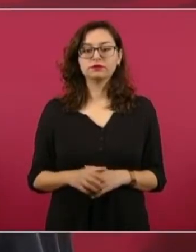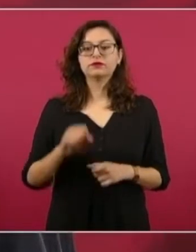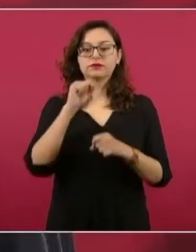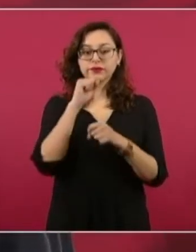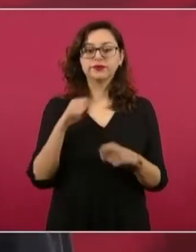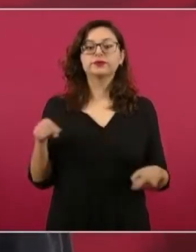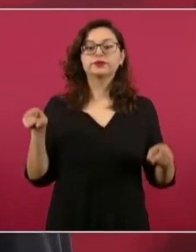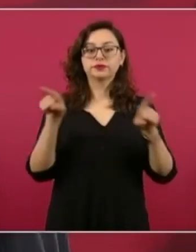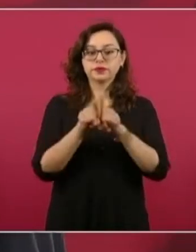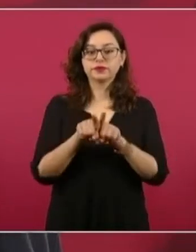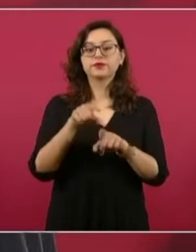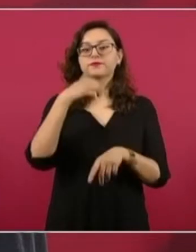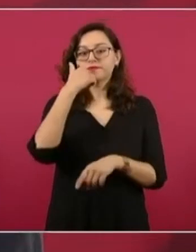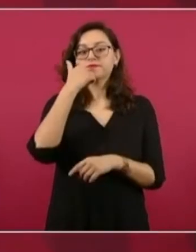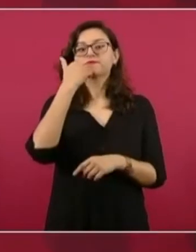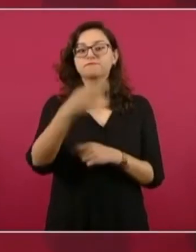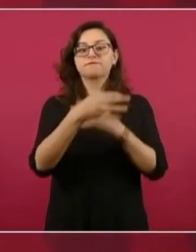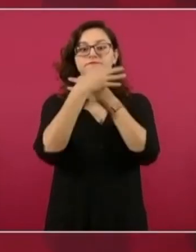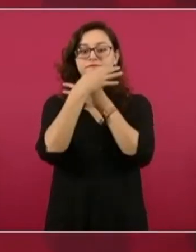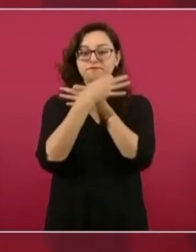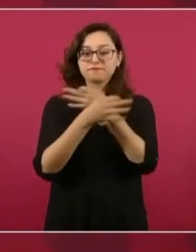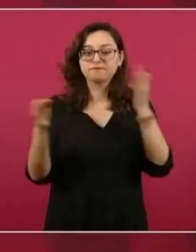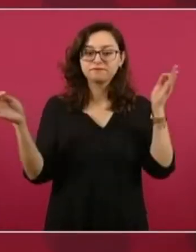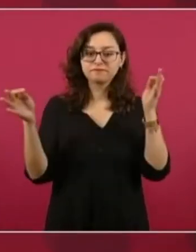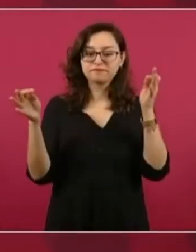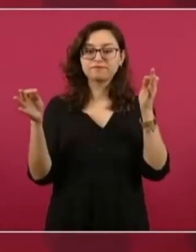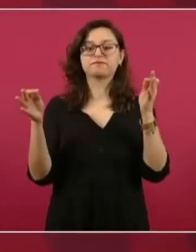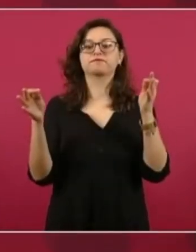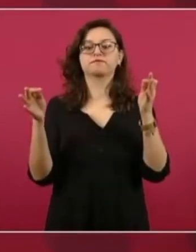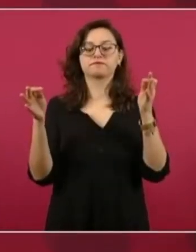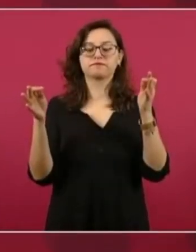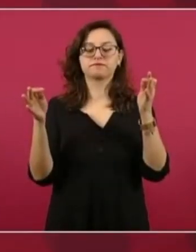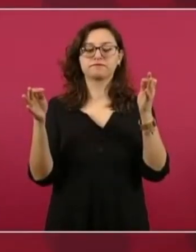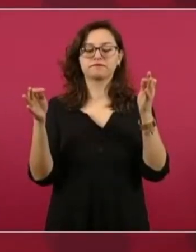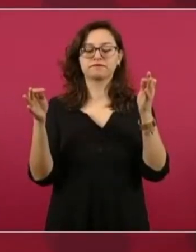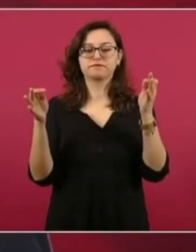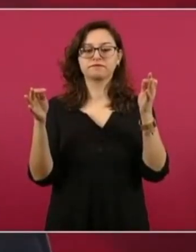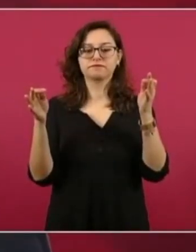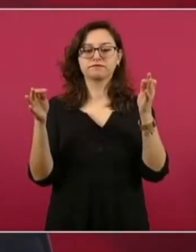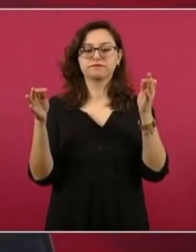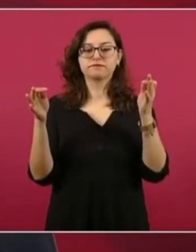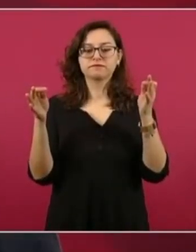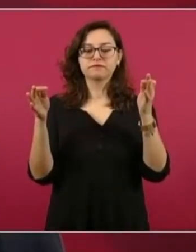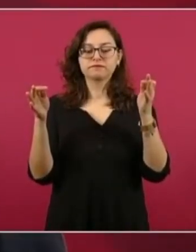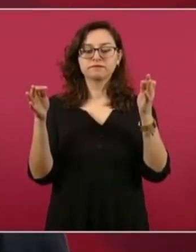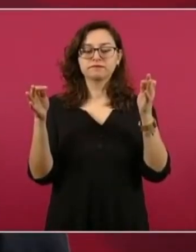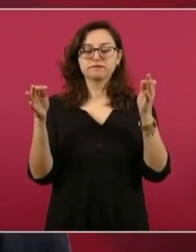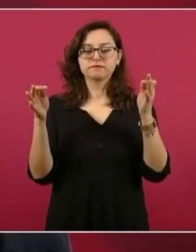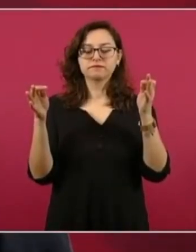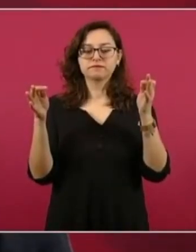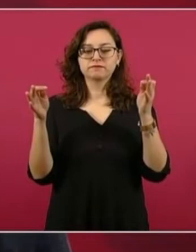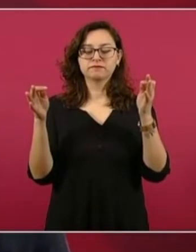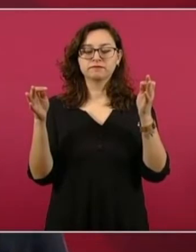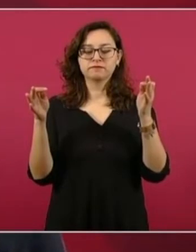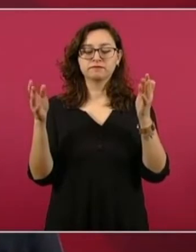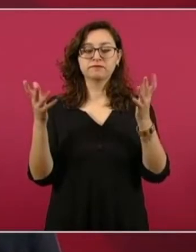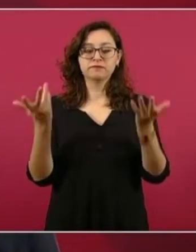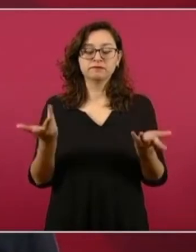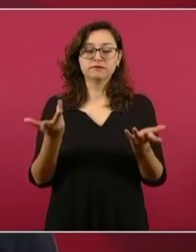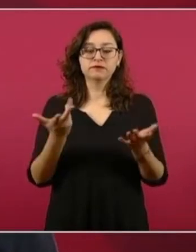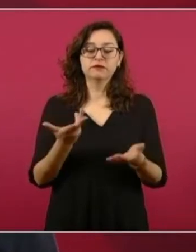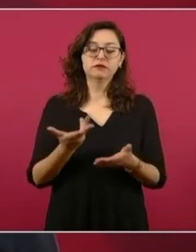México que se terminó con la práctica